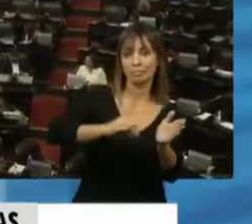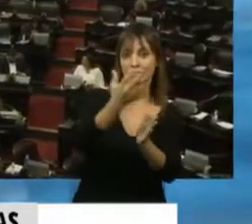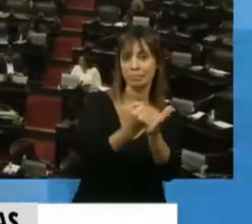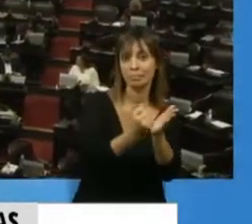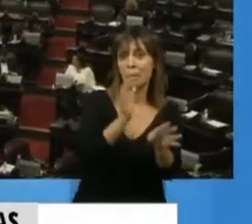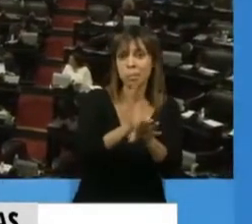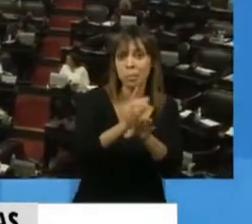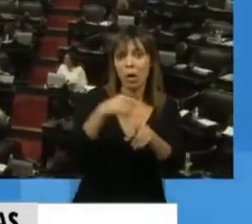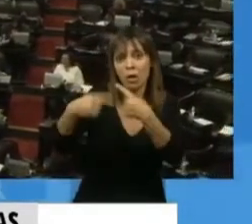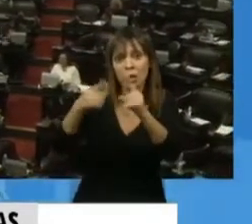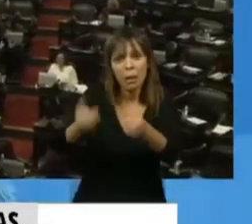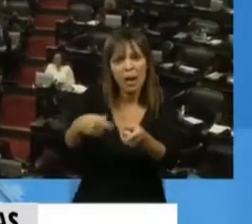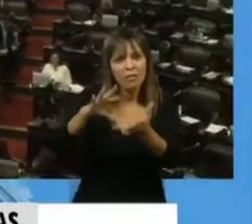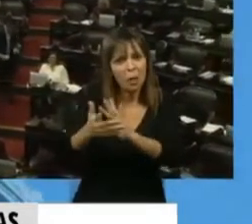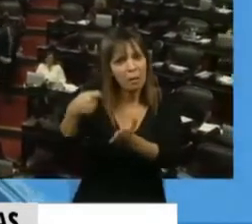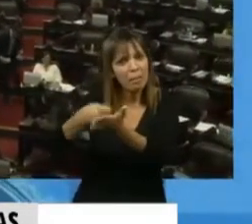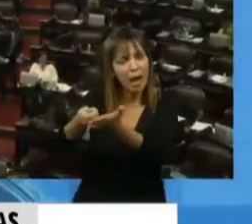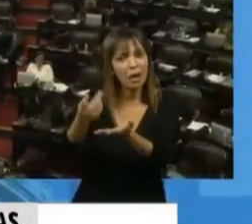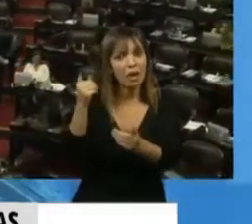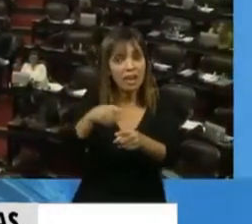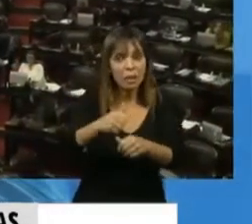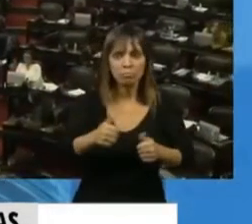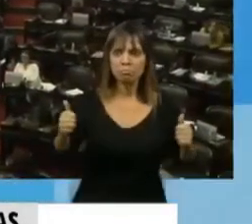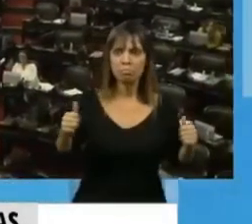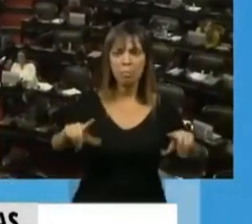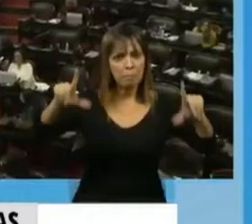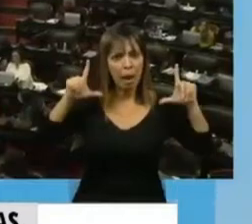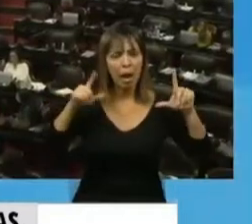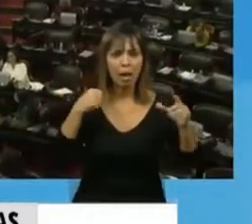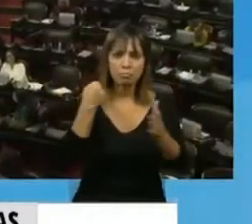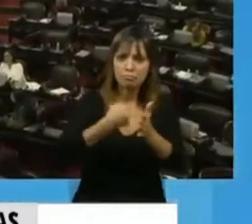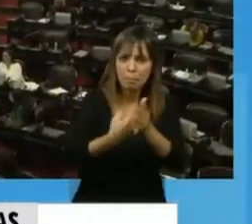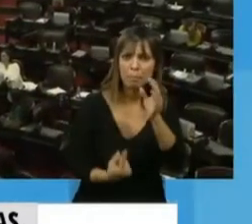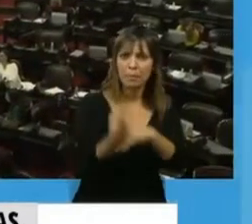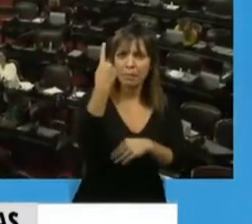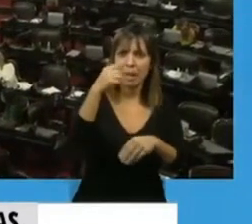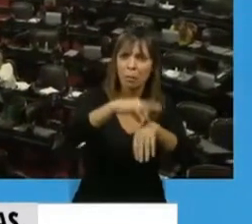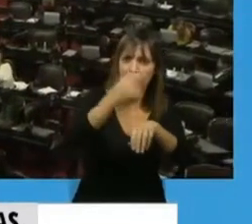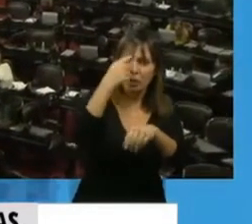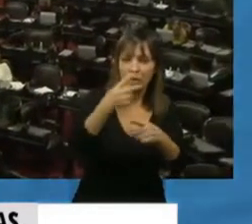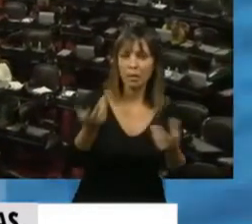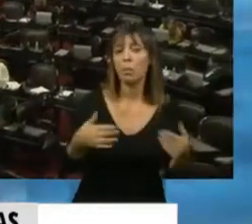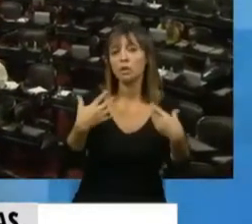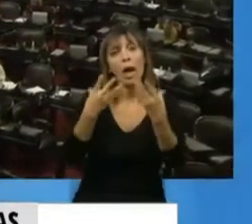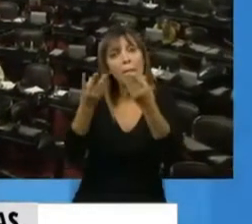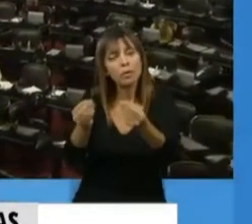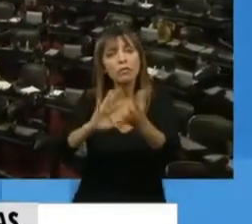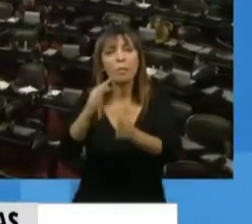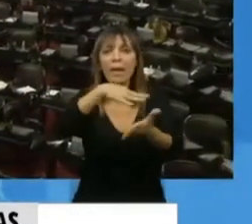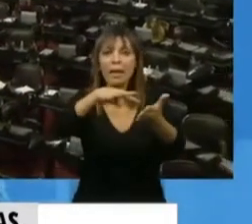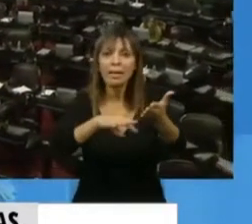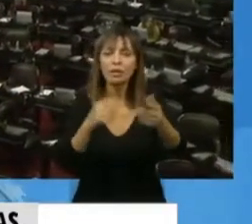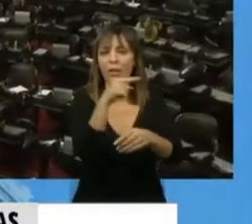pagando, mientras ponen el cuerpo en la primera fila. Por eso apoyó la modificación de redacción que propuso mi